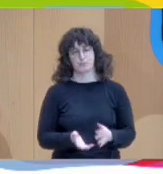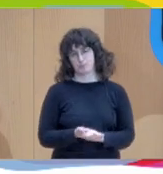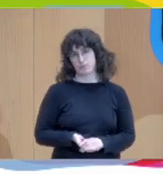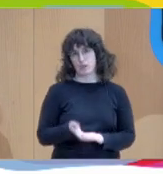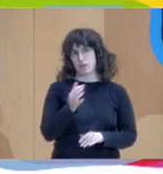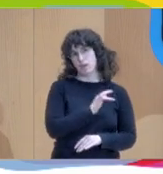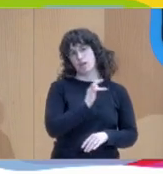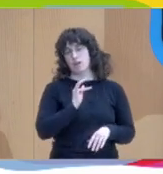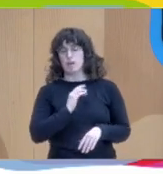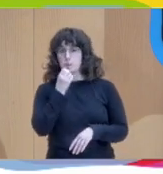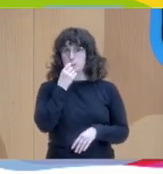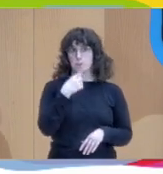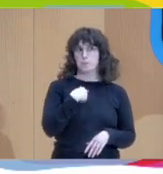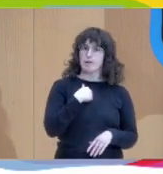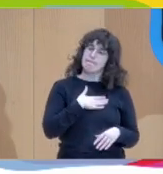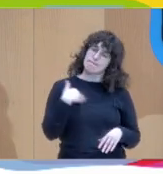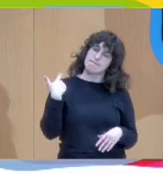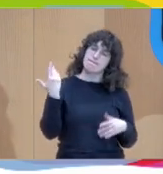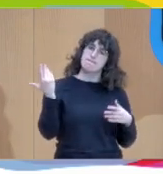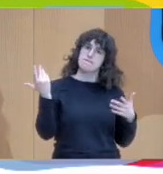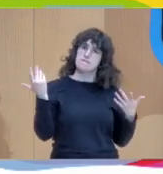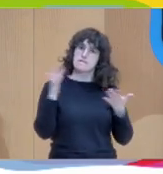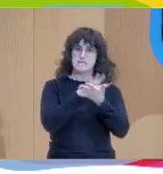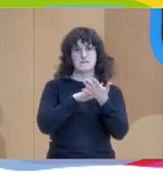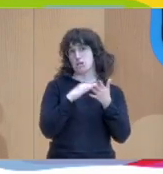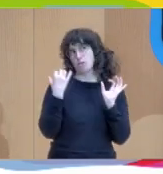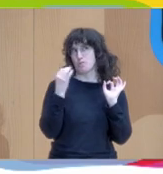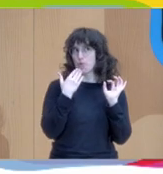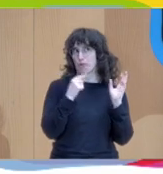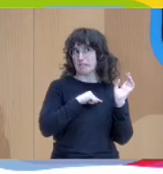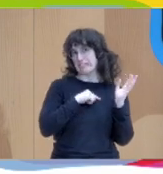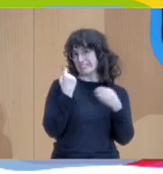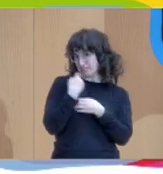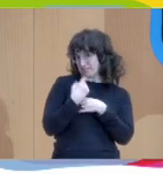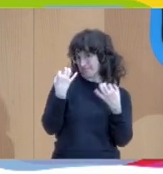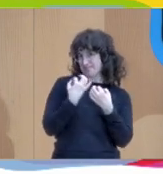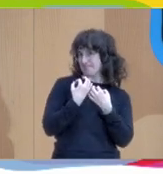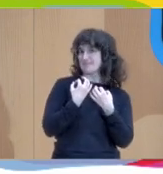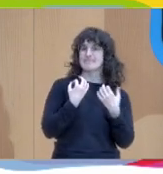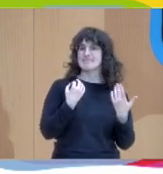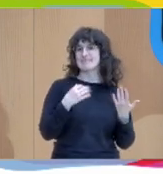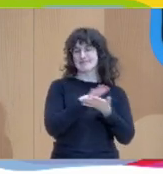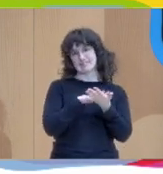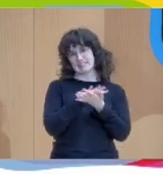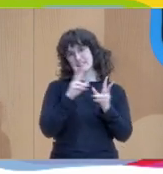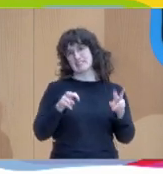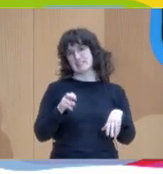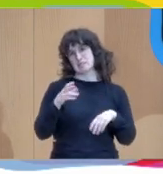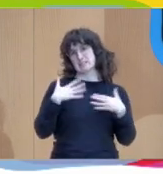quería empezar hablando un poquito de... Me sentía obligado a hacer una pequeña reseña de cómo está la salud mental aquí ahora mismo.